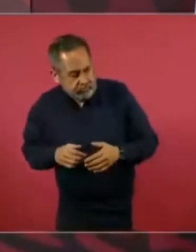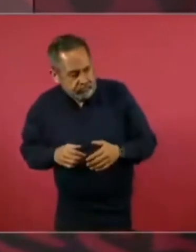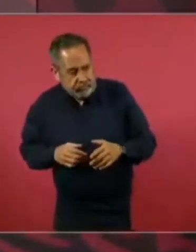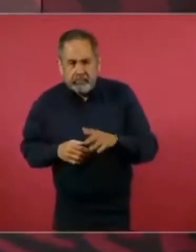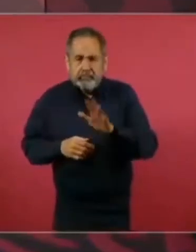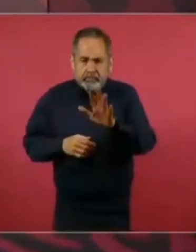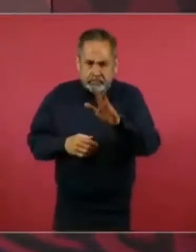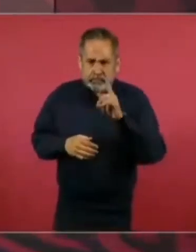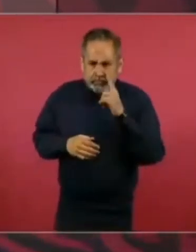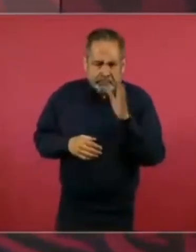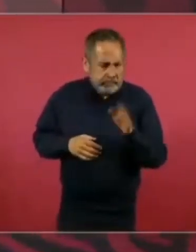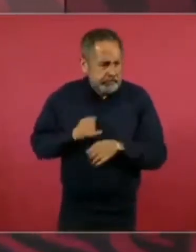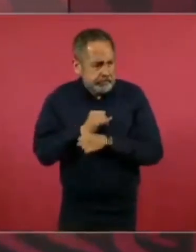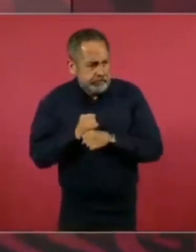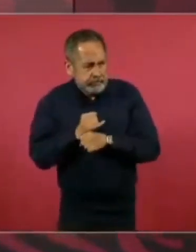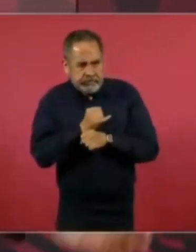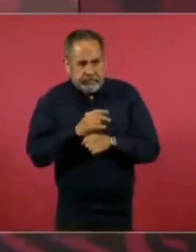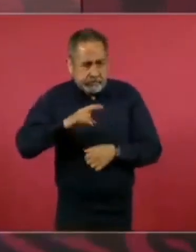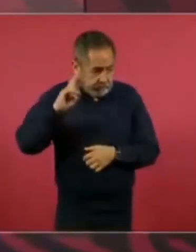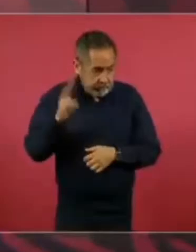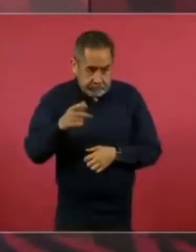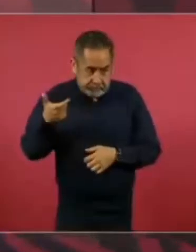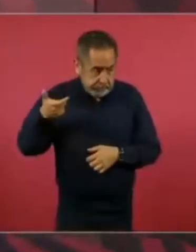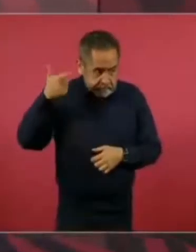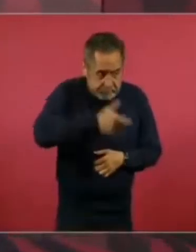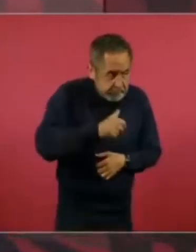que no se les pagó.